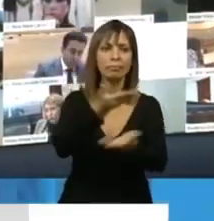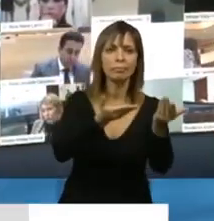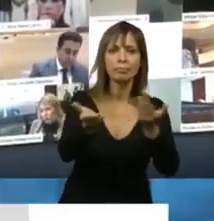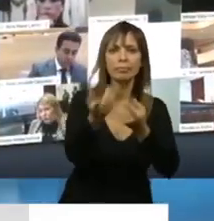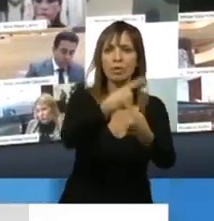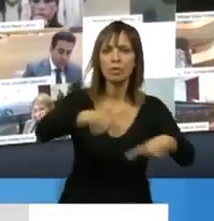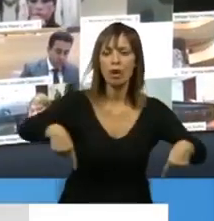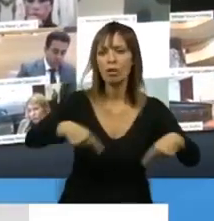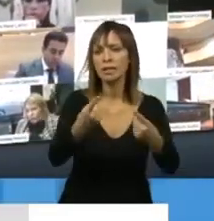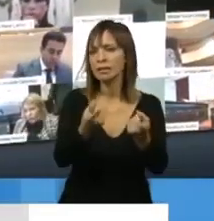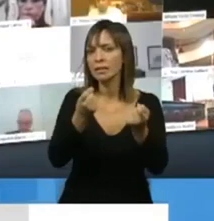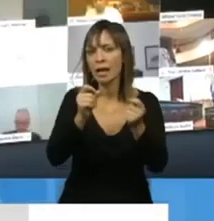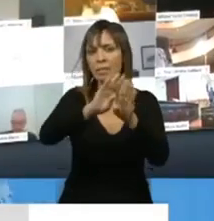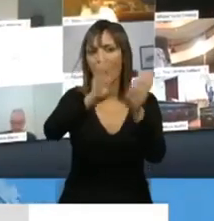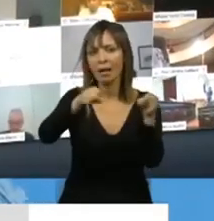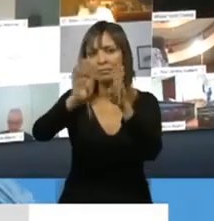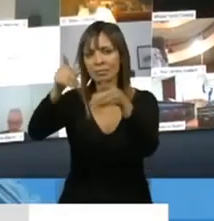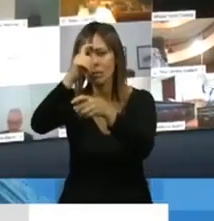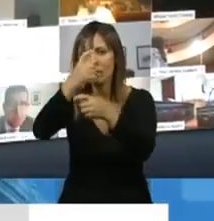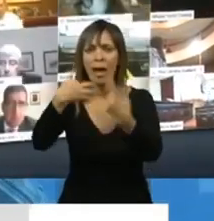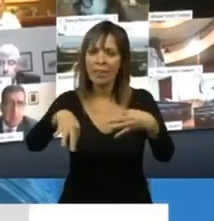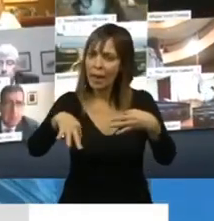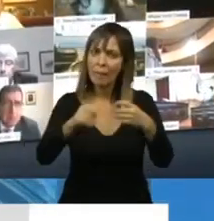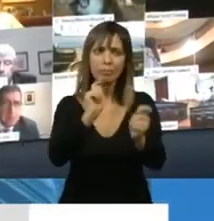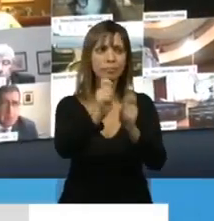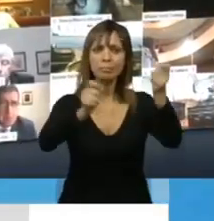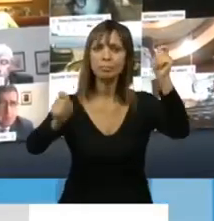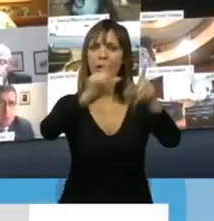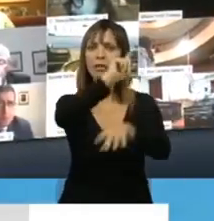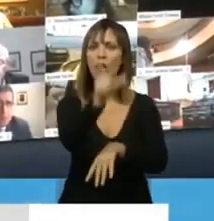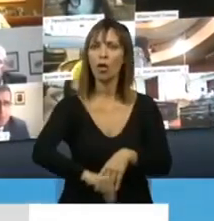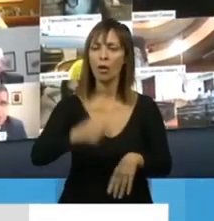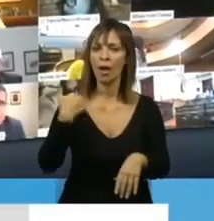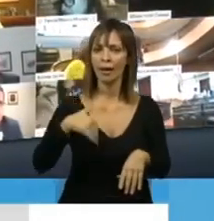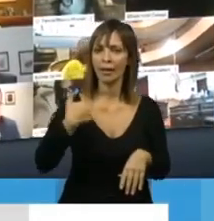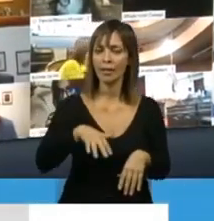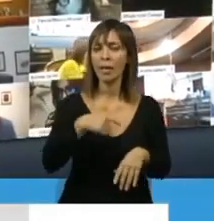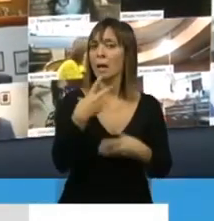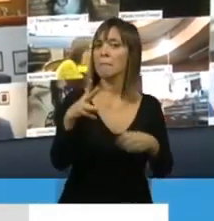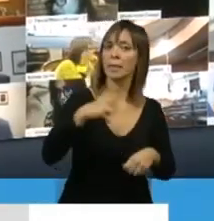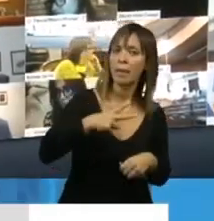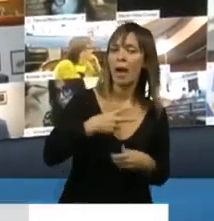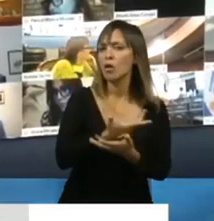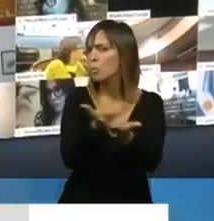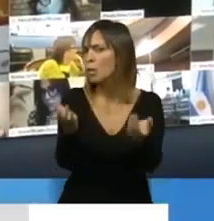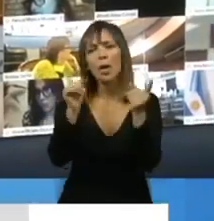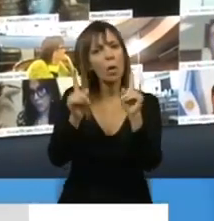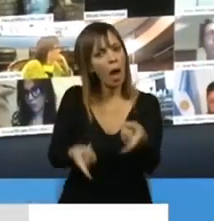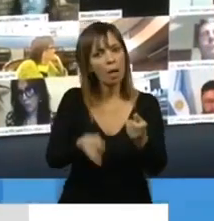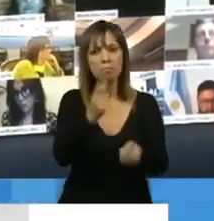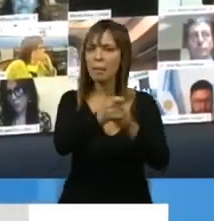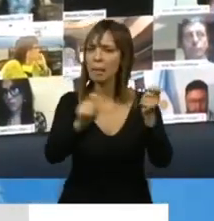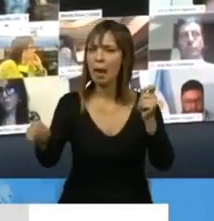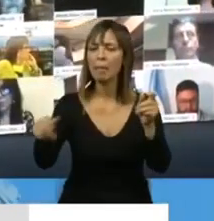equipamiento se distribuyan a lo largo y ancho de la Argentina, tanto en el sector privado, en el sector público, en cada una de las